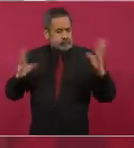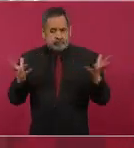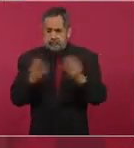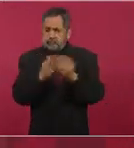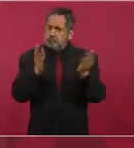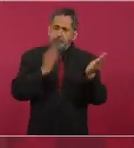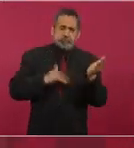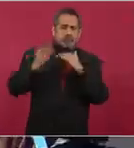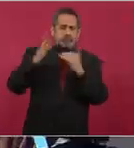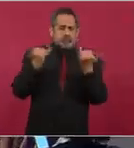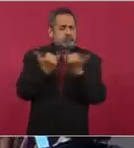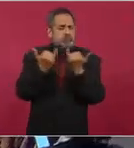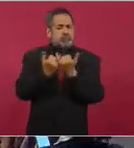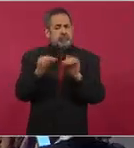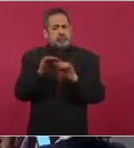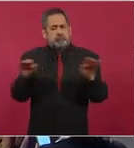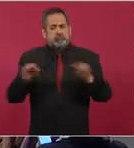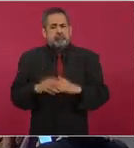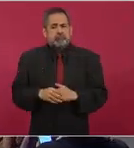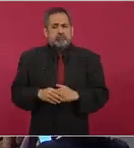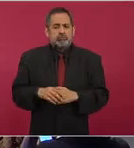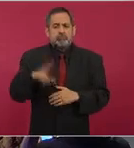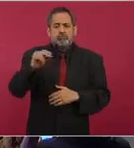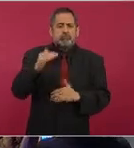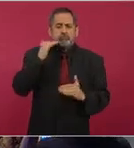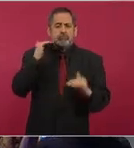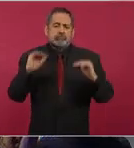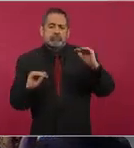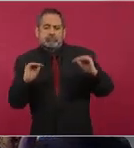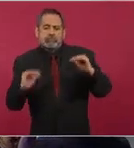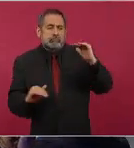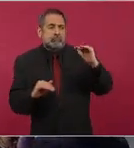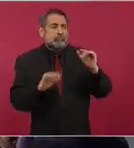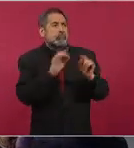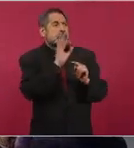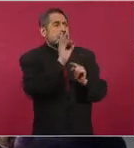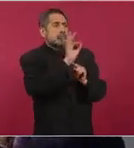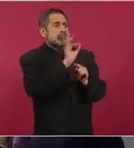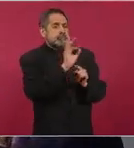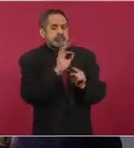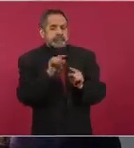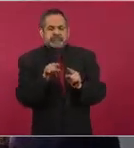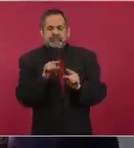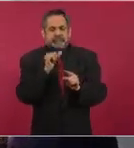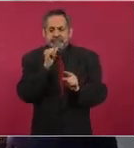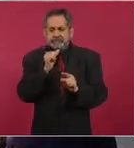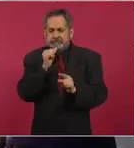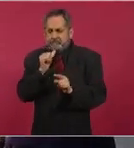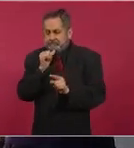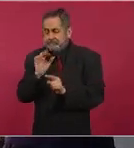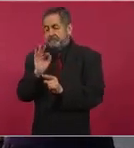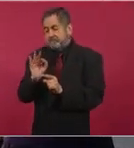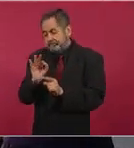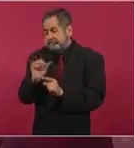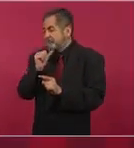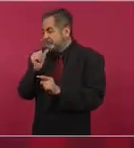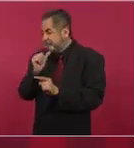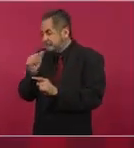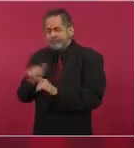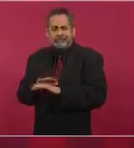no islas de crecimiento